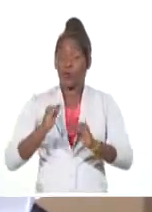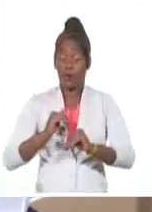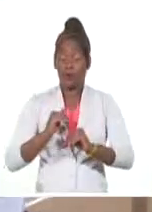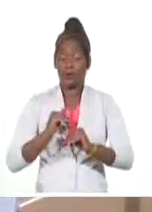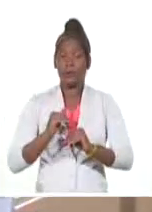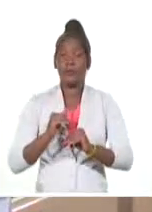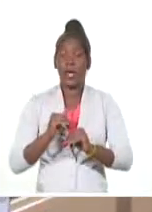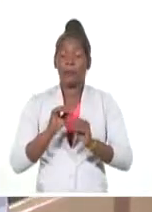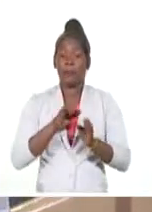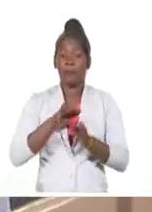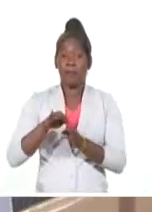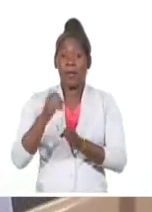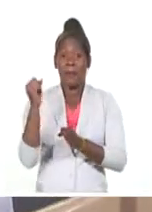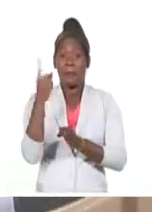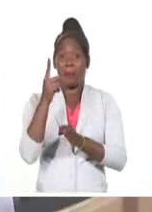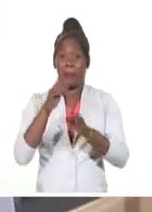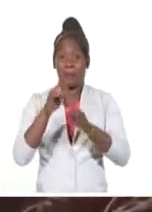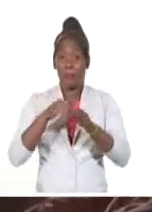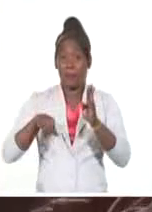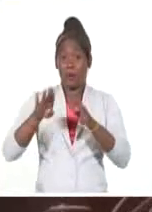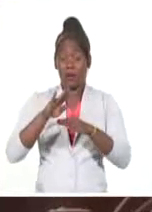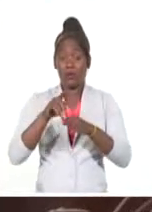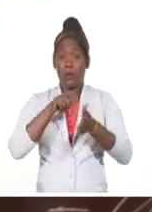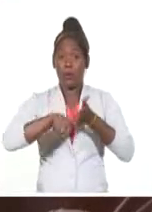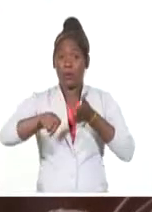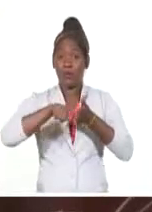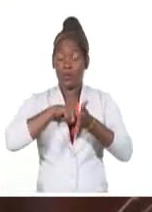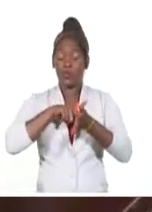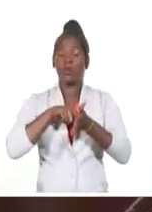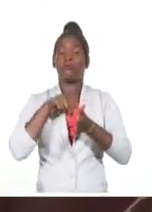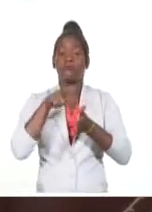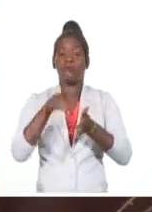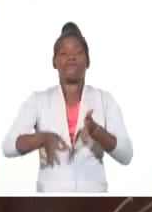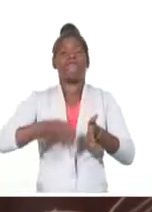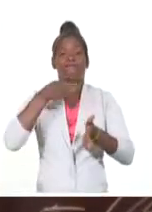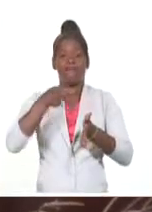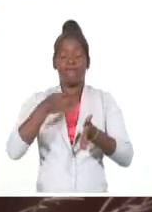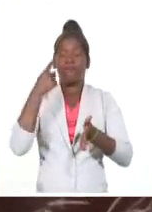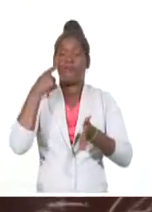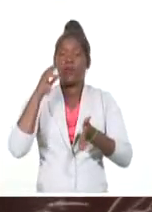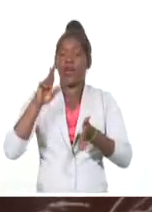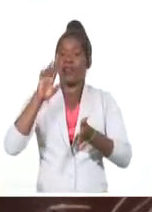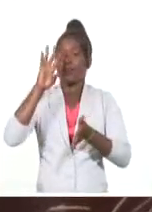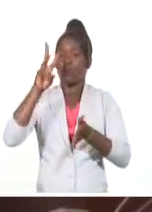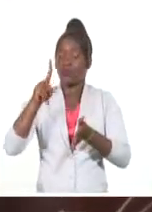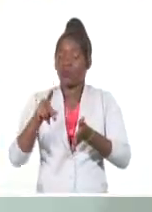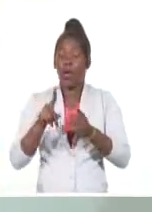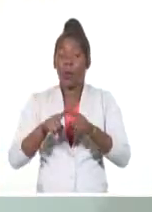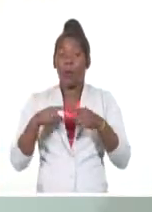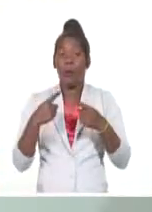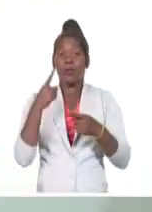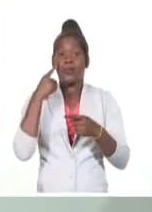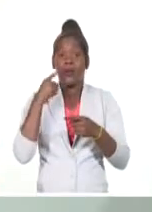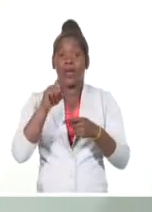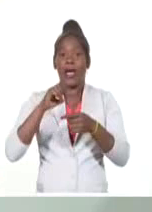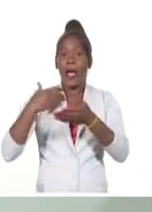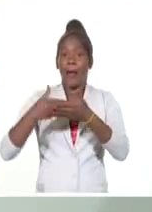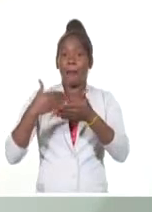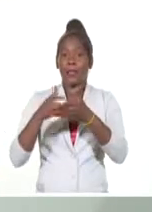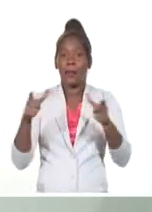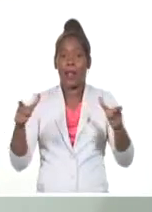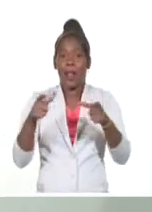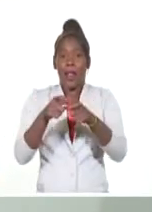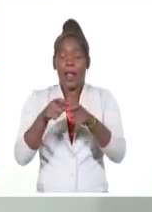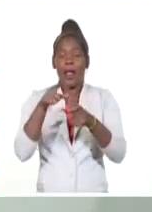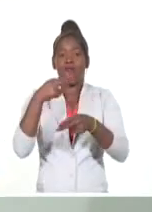viceprimer ministro y titular de Economía y Planificación, Alejandro Gil, destacó los resultados de Camajuaní en la creación de micro, pequeñas y medianas